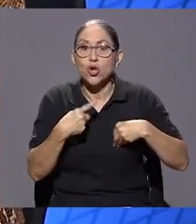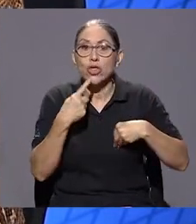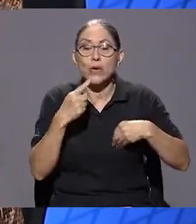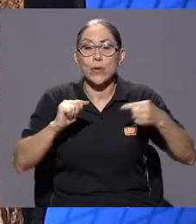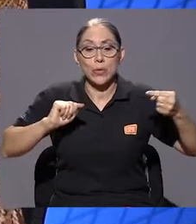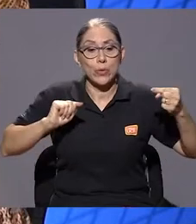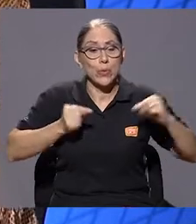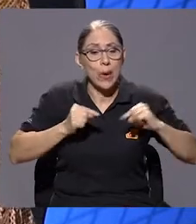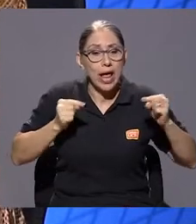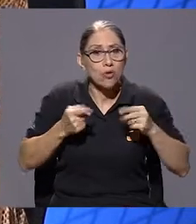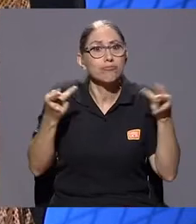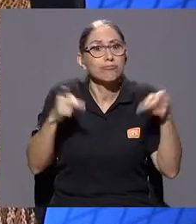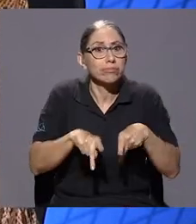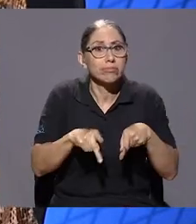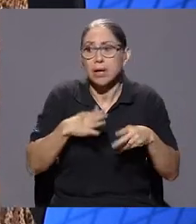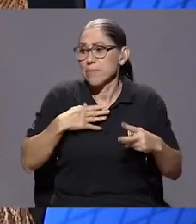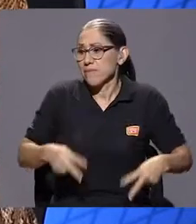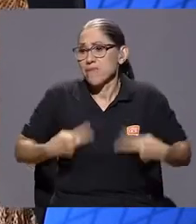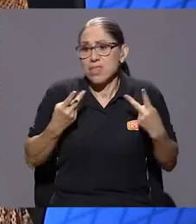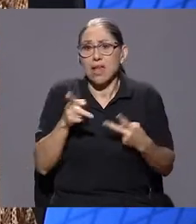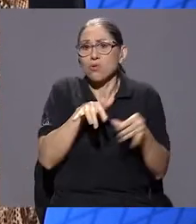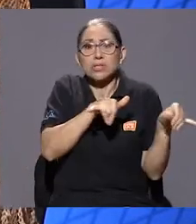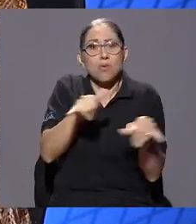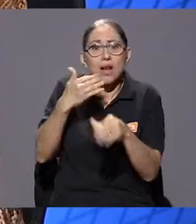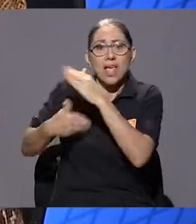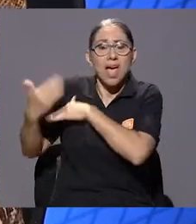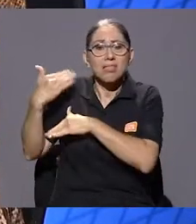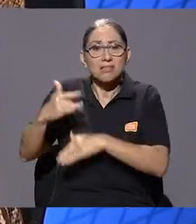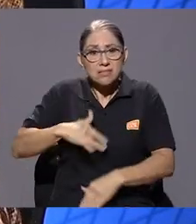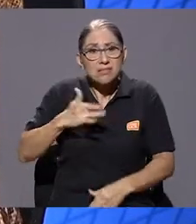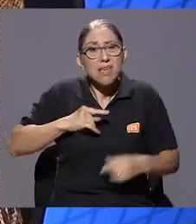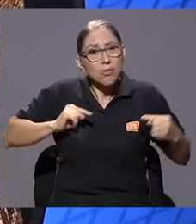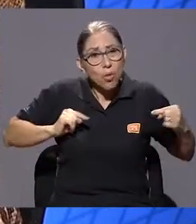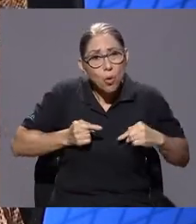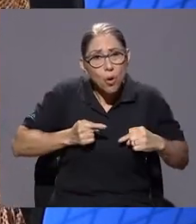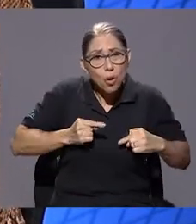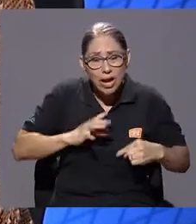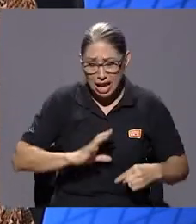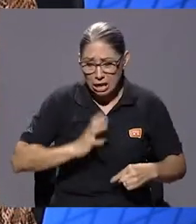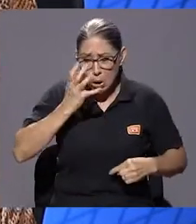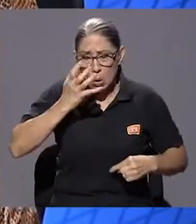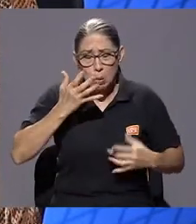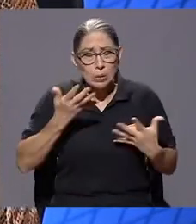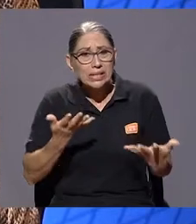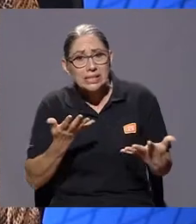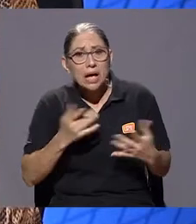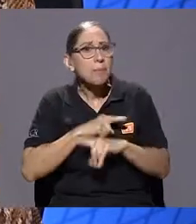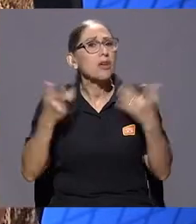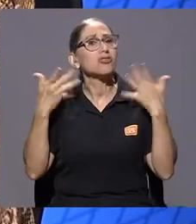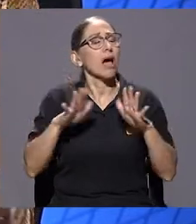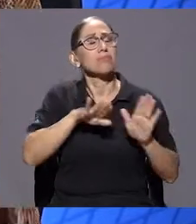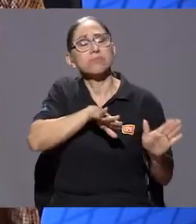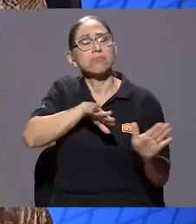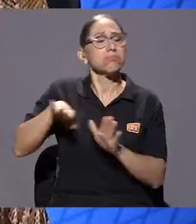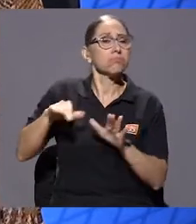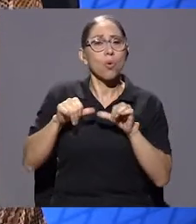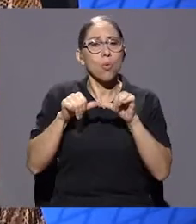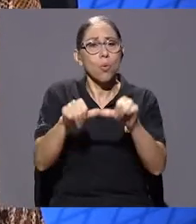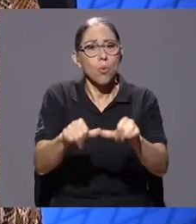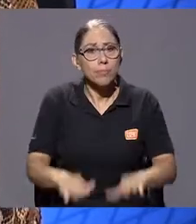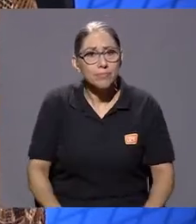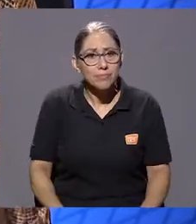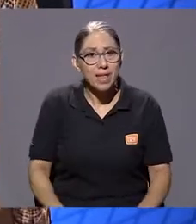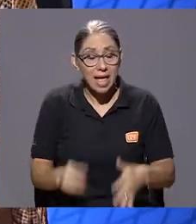la misma, siento dolor, siento enojo, siento ira, pero ya pasó, voy a continuar. ¿Qué es lo que sucede? Que en estas etapas yo me puedo devolver.